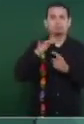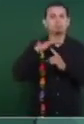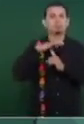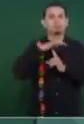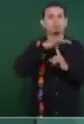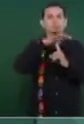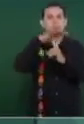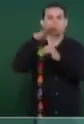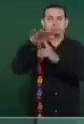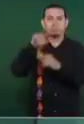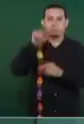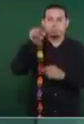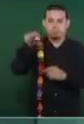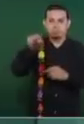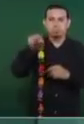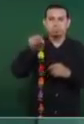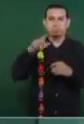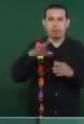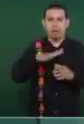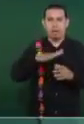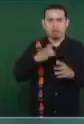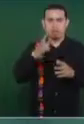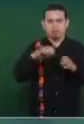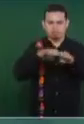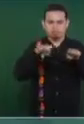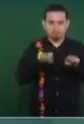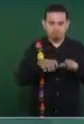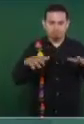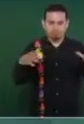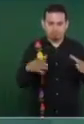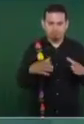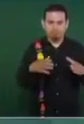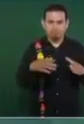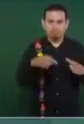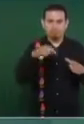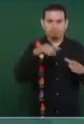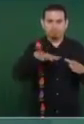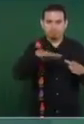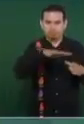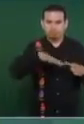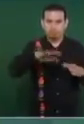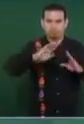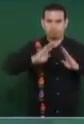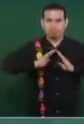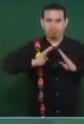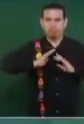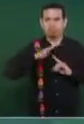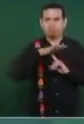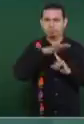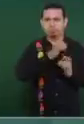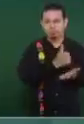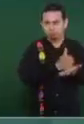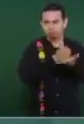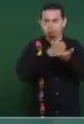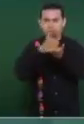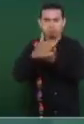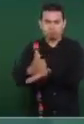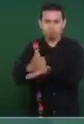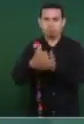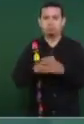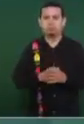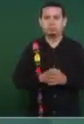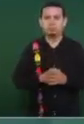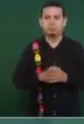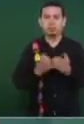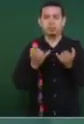de la Fuerza Aérea, también de la